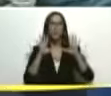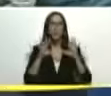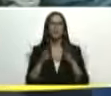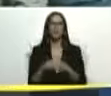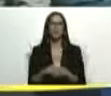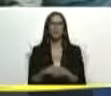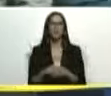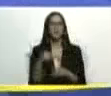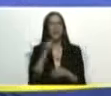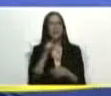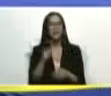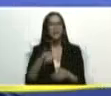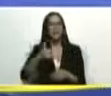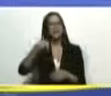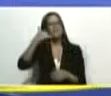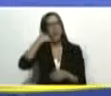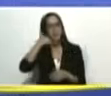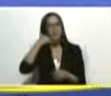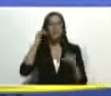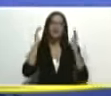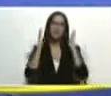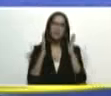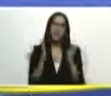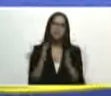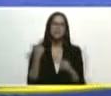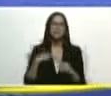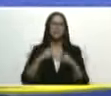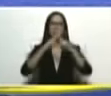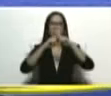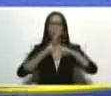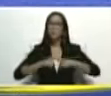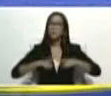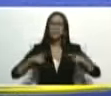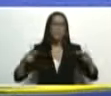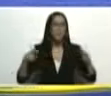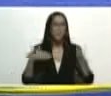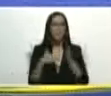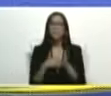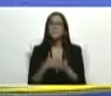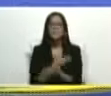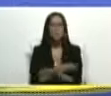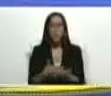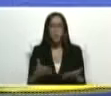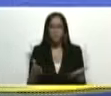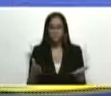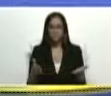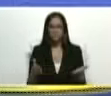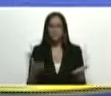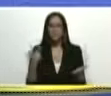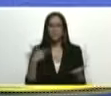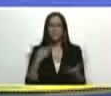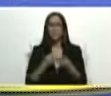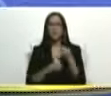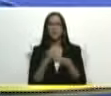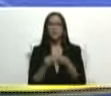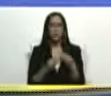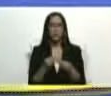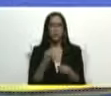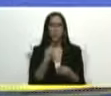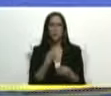a la gente hay llamarla atenderla tenemos que multiplicarnos por miles por millones tenemos que hacer como dijo